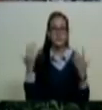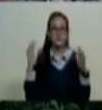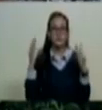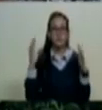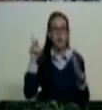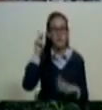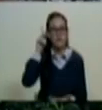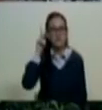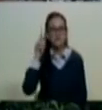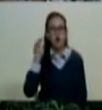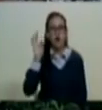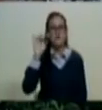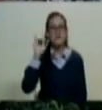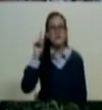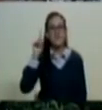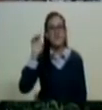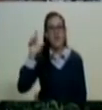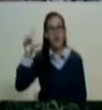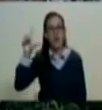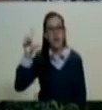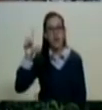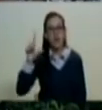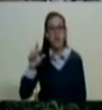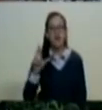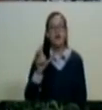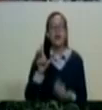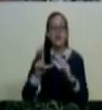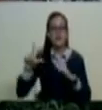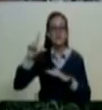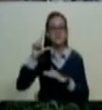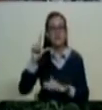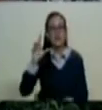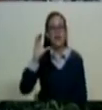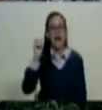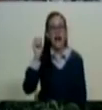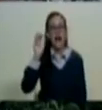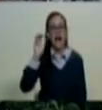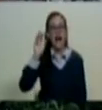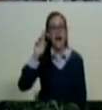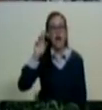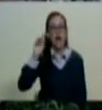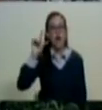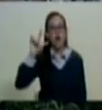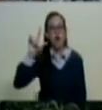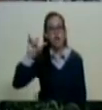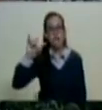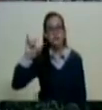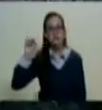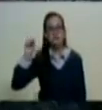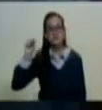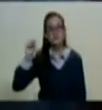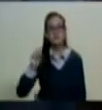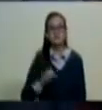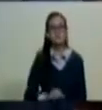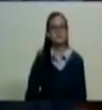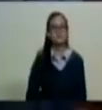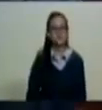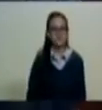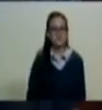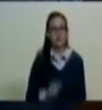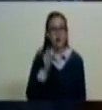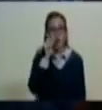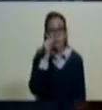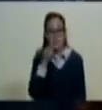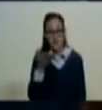profesor Fidel Vázquez licenciada Carolis Pérez. Distinguido Fidel Vázquez y